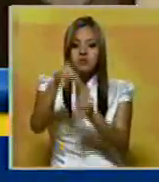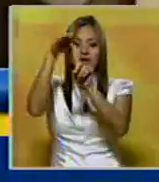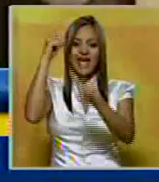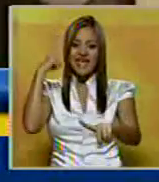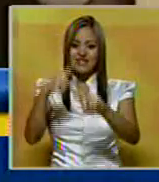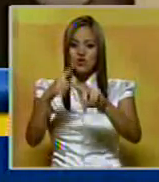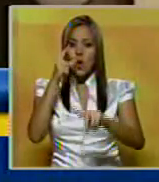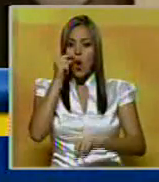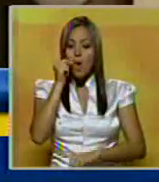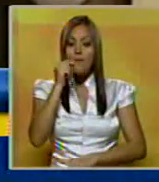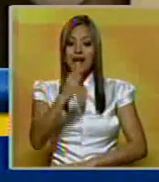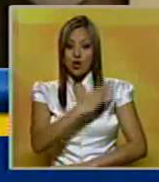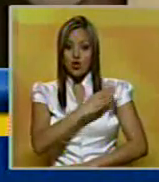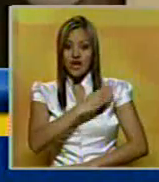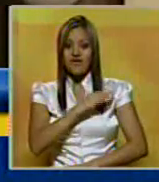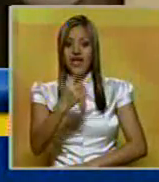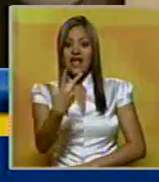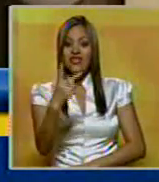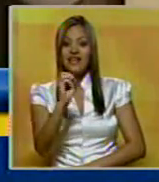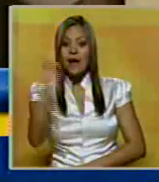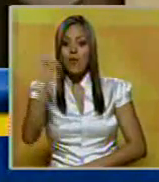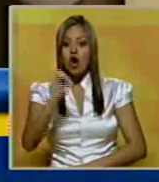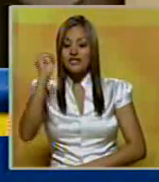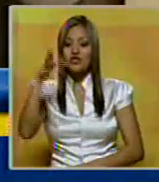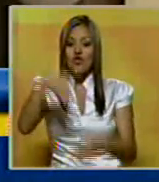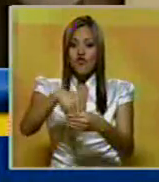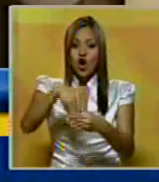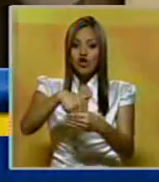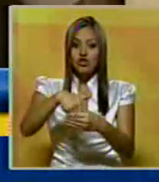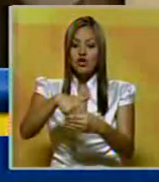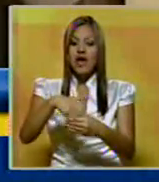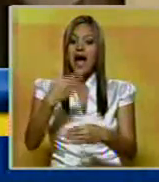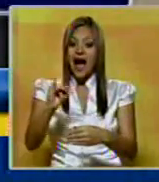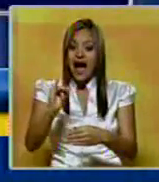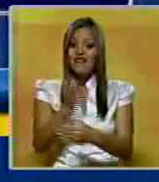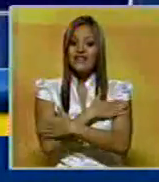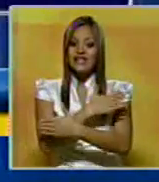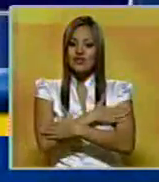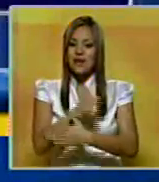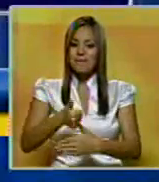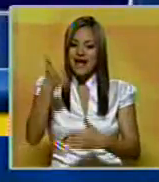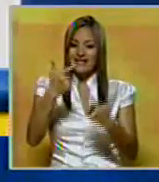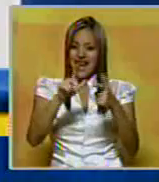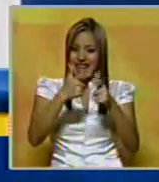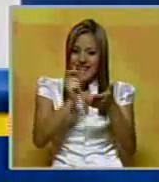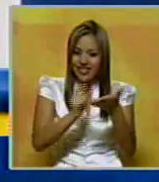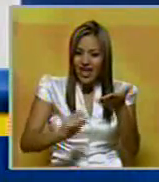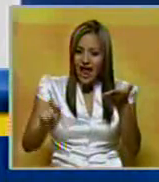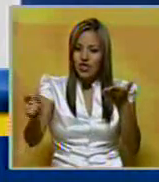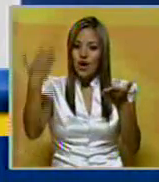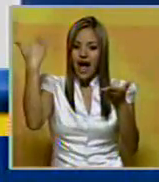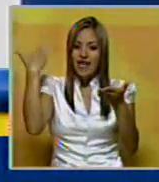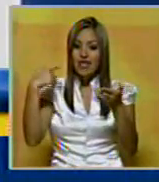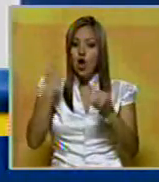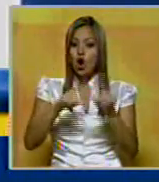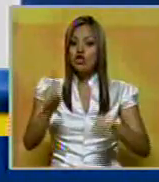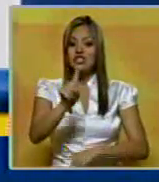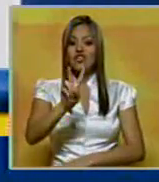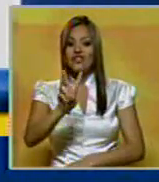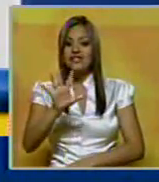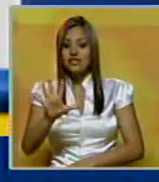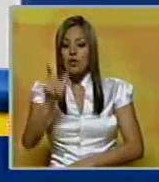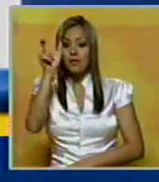exmandatario con 30% de los votos, por encima del premio Nobel de Literatura, Gabriel García Márquez, y otras 125